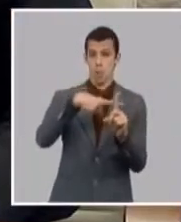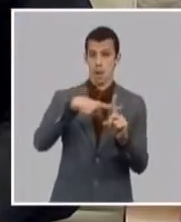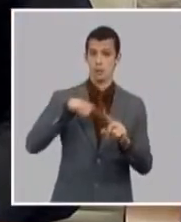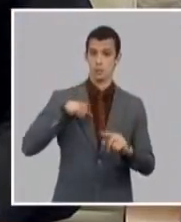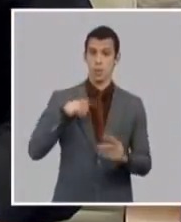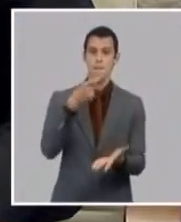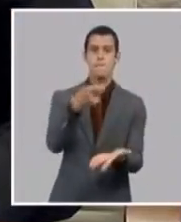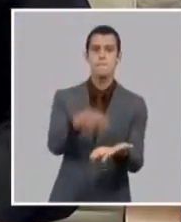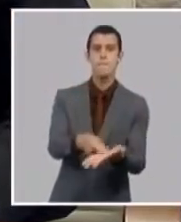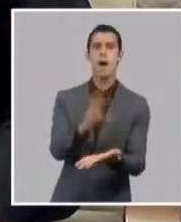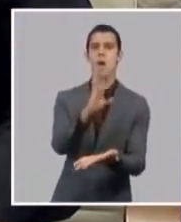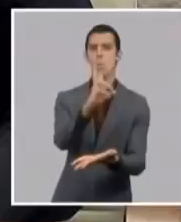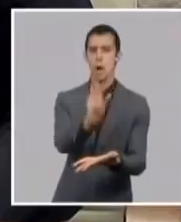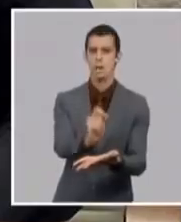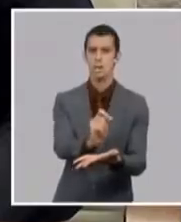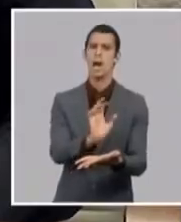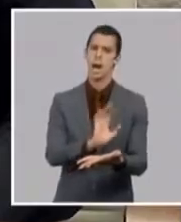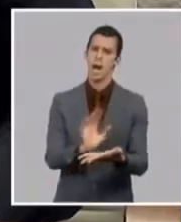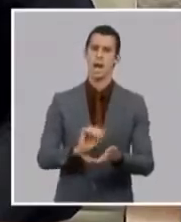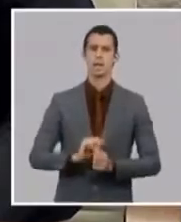sin mayores problemas